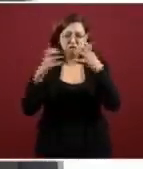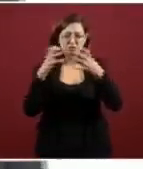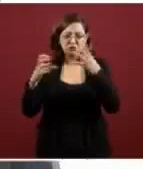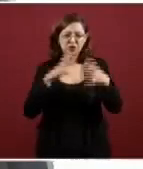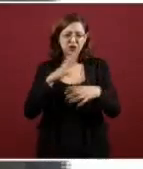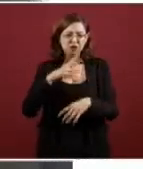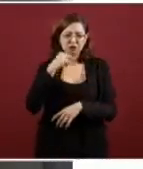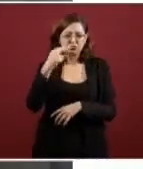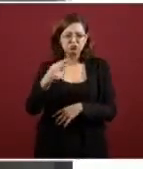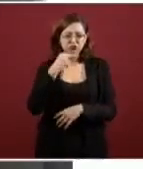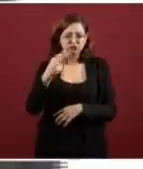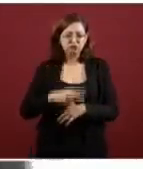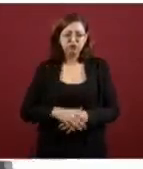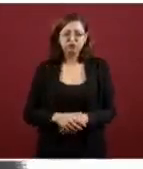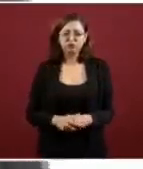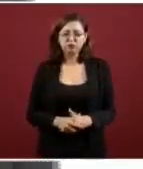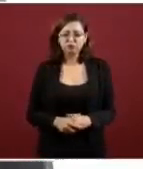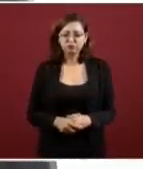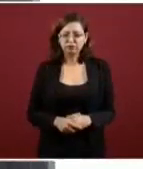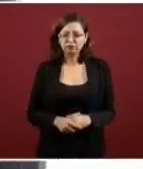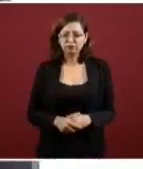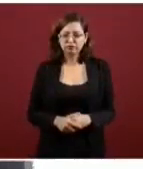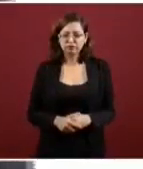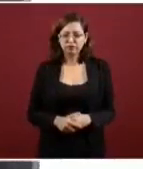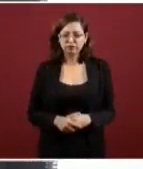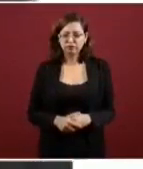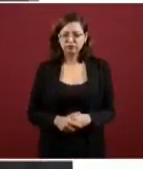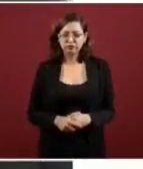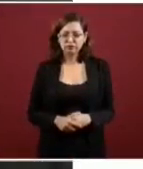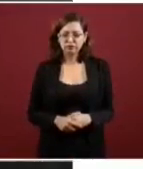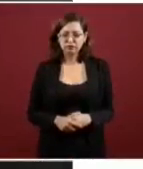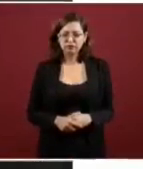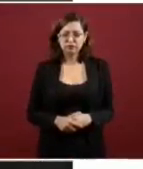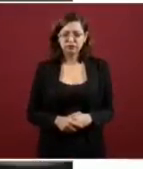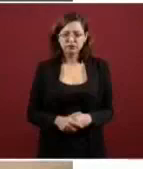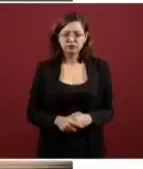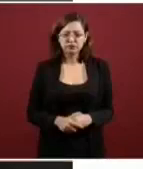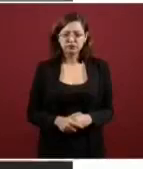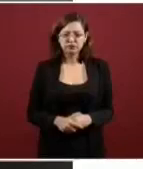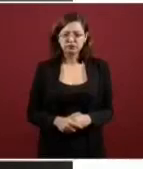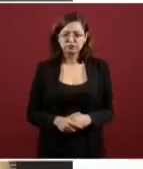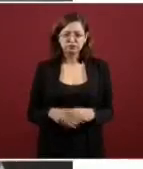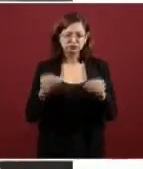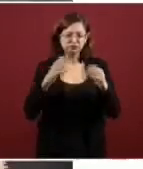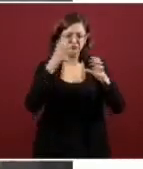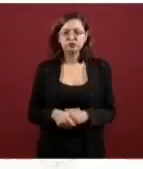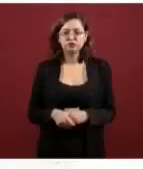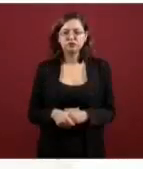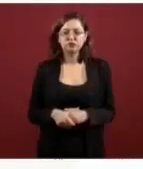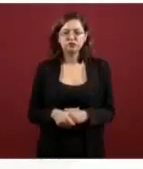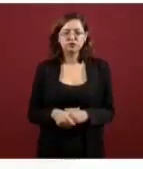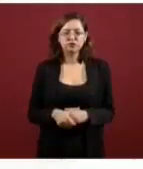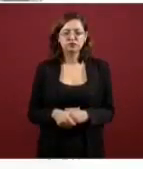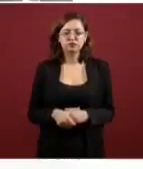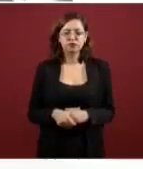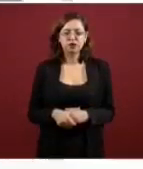y pide a uno de sus hermanos parar la violencia contra la ciudadanía durante un fallido operativo llevado a cabo en la ciudad de Culiacán, en el